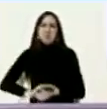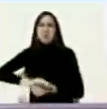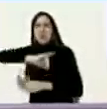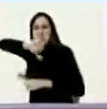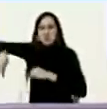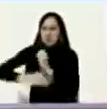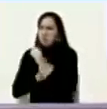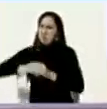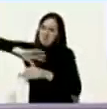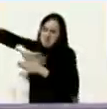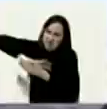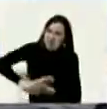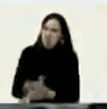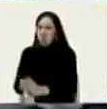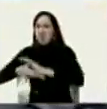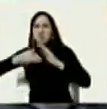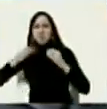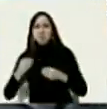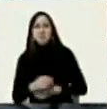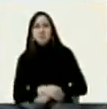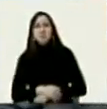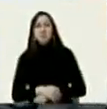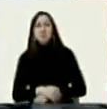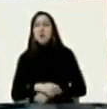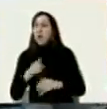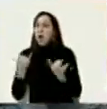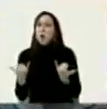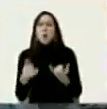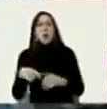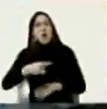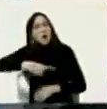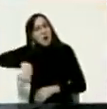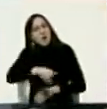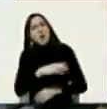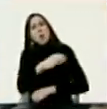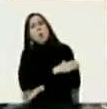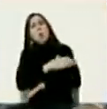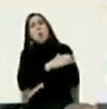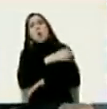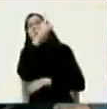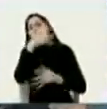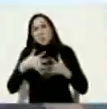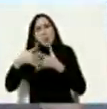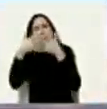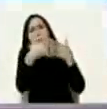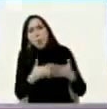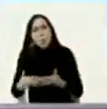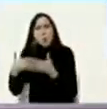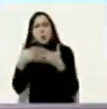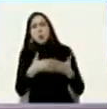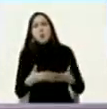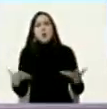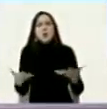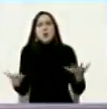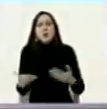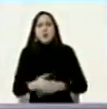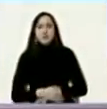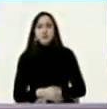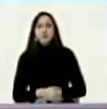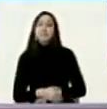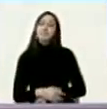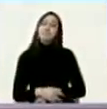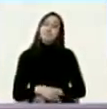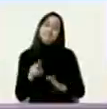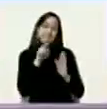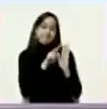Guaidó ¿ahora qué le queda a ellos? al imperio norteamericano revisar su política